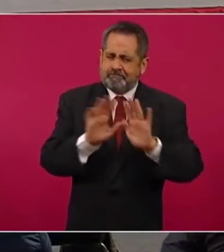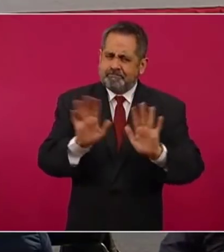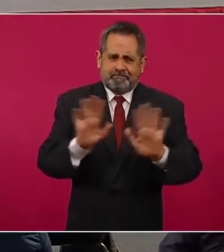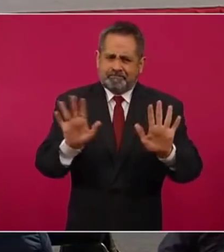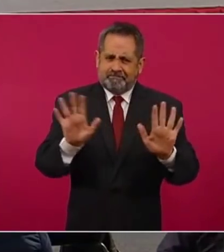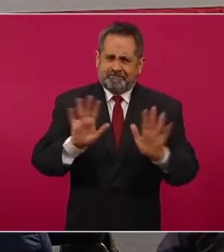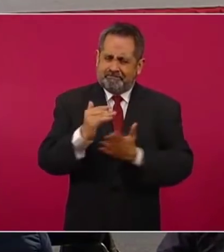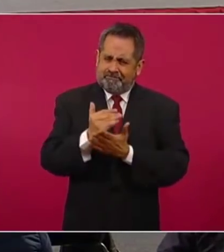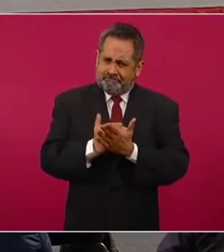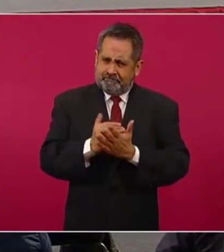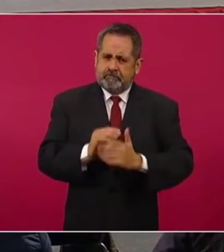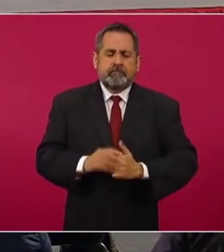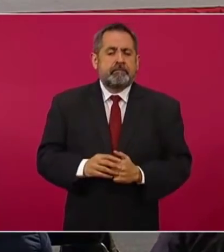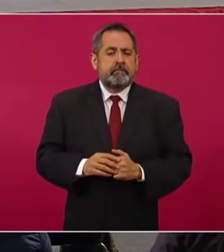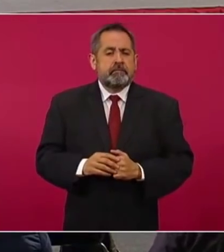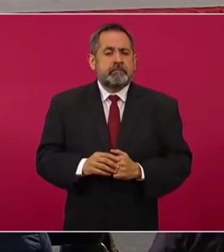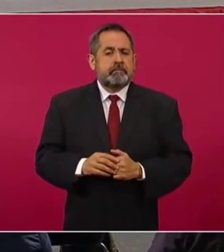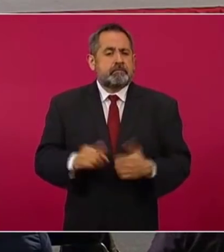Siete.